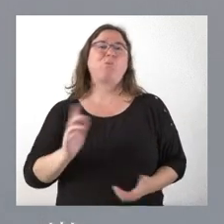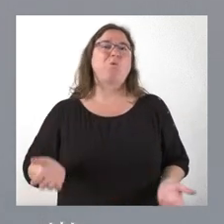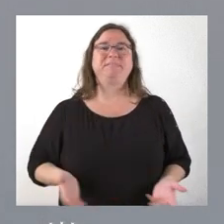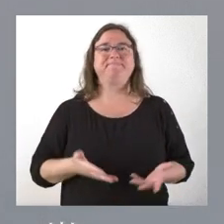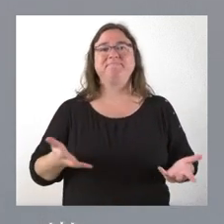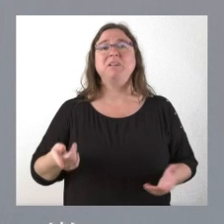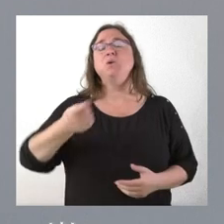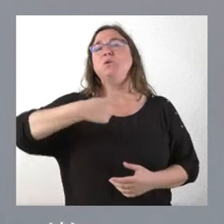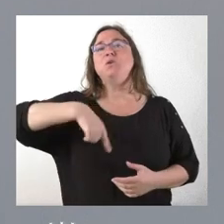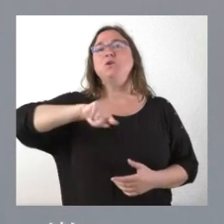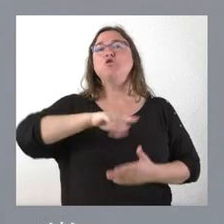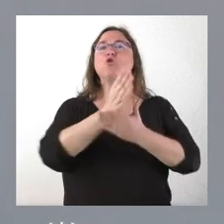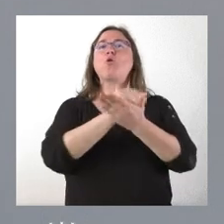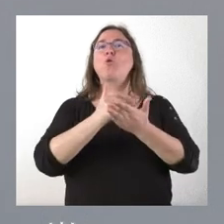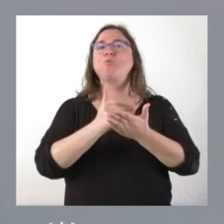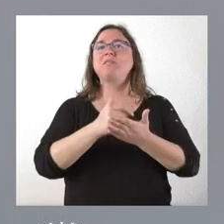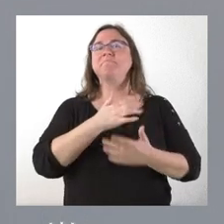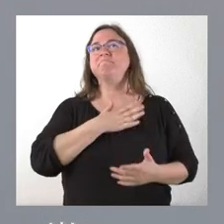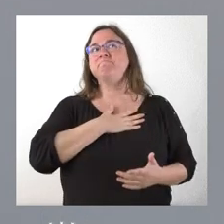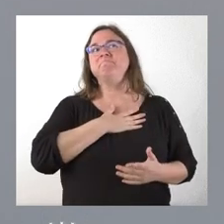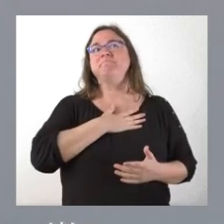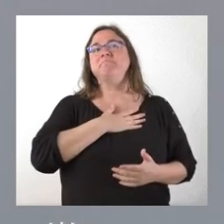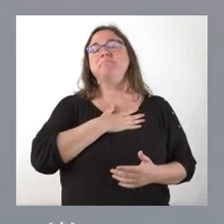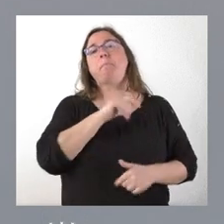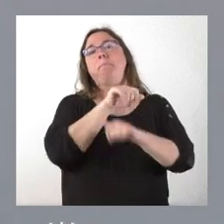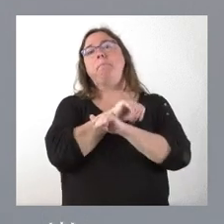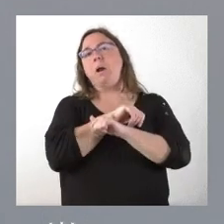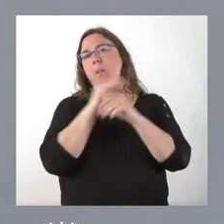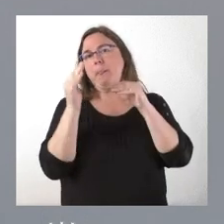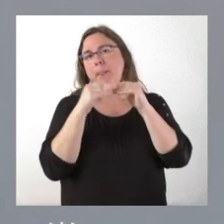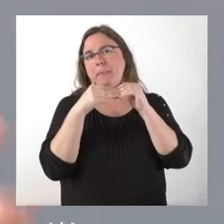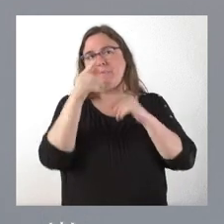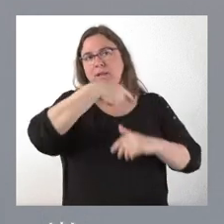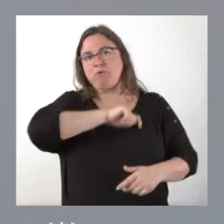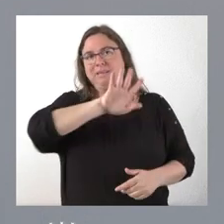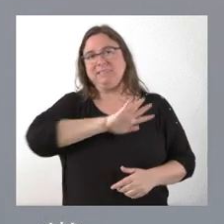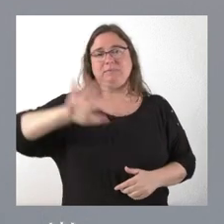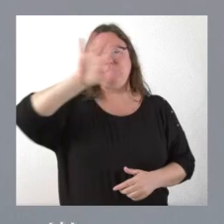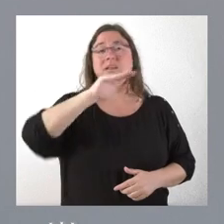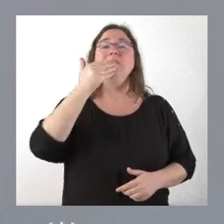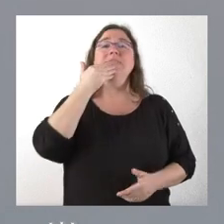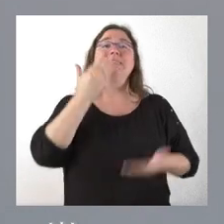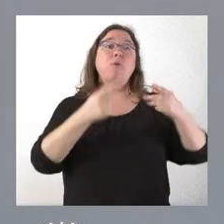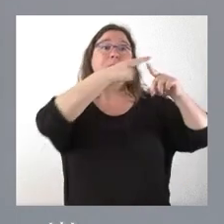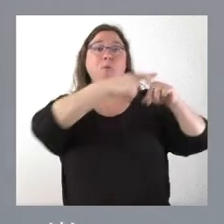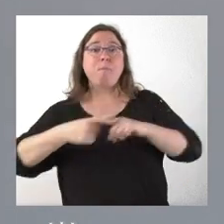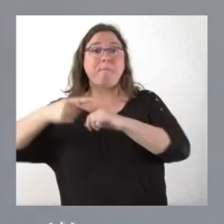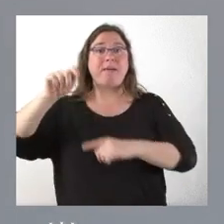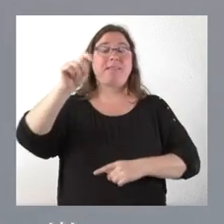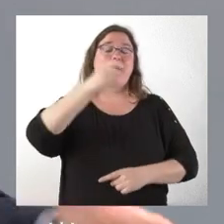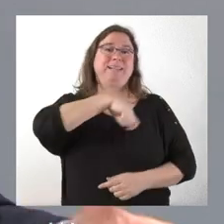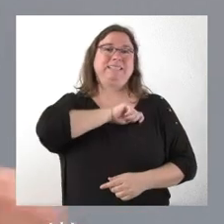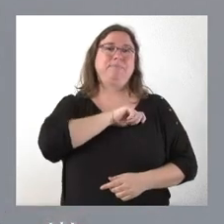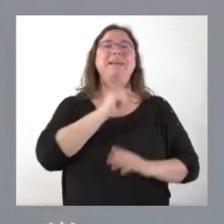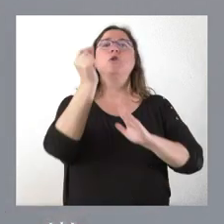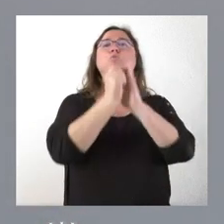una comunidad autónoma que estamos entre las de menor tasa de paro, que tengamos una tasa de paro tres puntos inferior a la media española o que hayamos bajado el